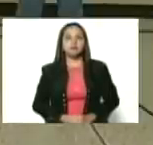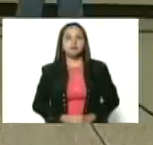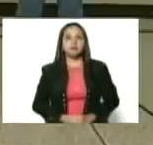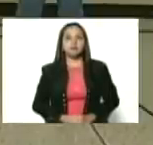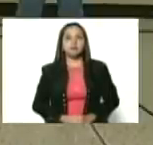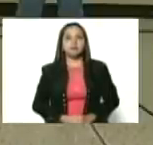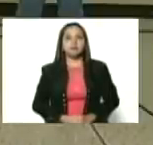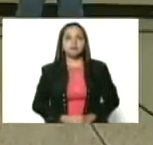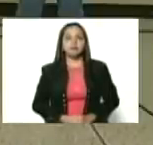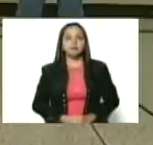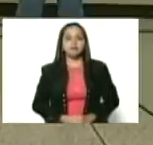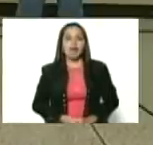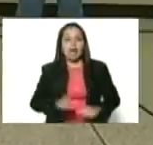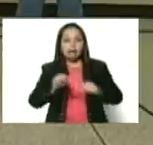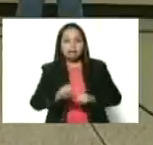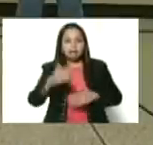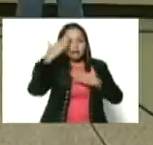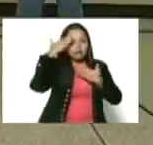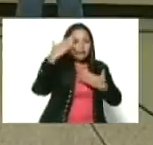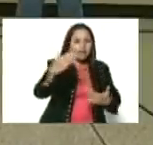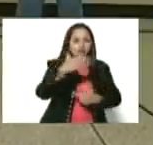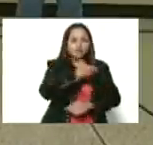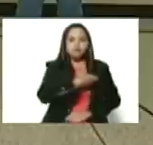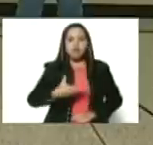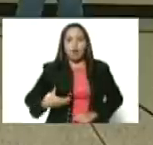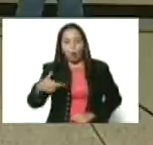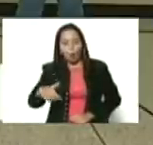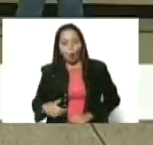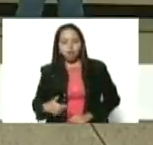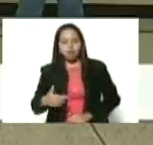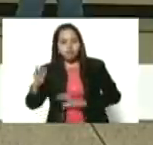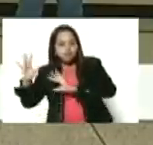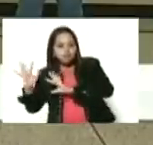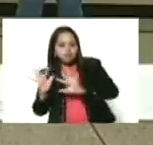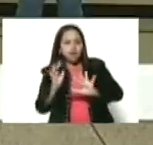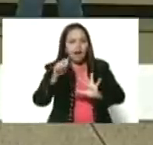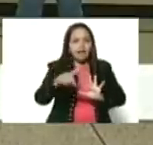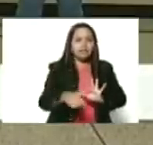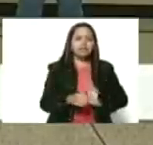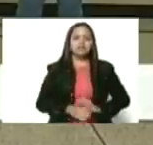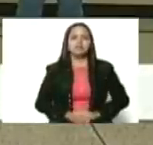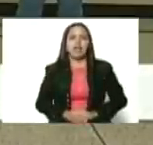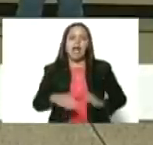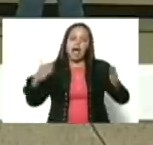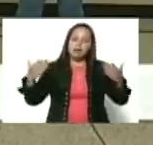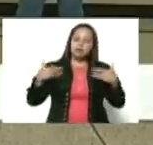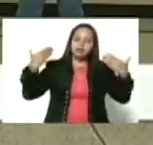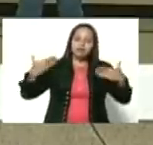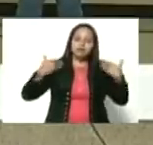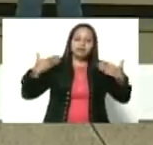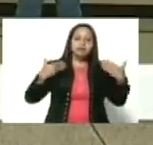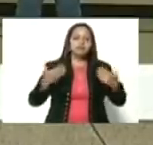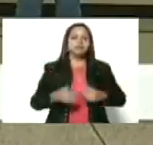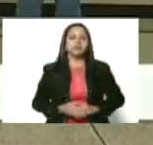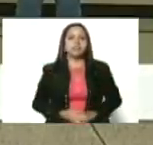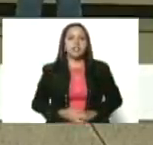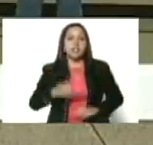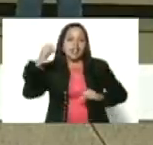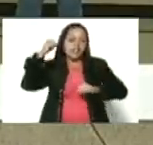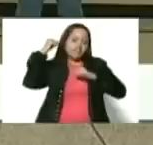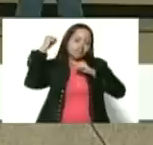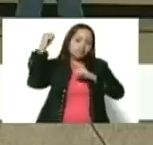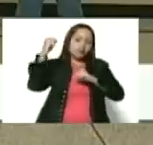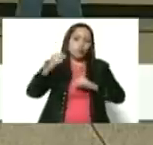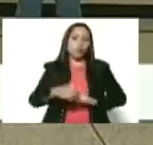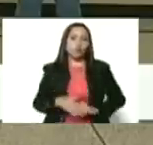Sí, bueno, saludo, presidente. Hoy nos vinimos para acá, para Macarao, a celebrar. A celebrar las victorias